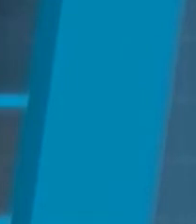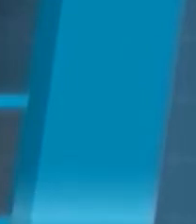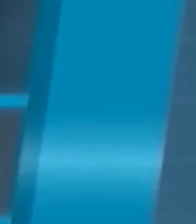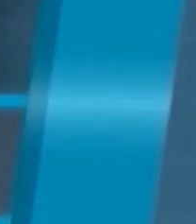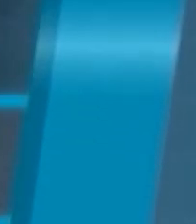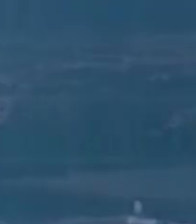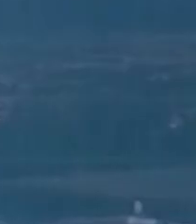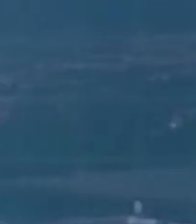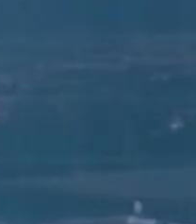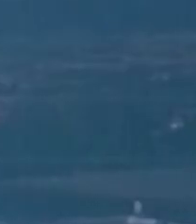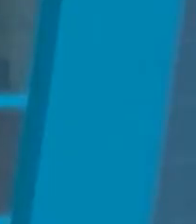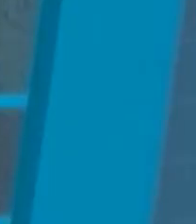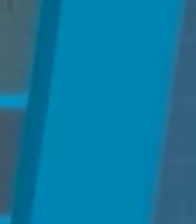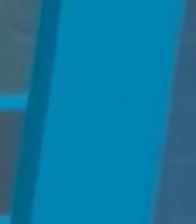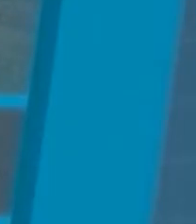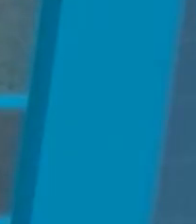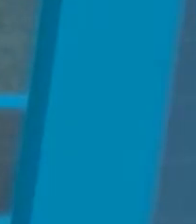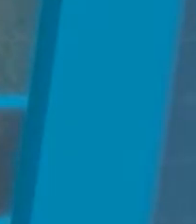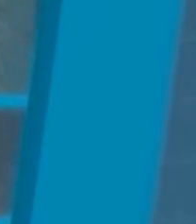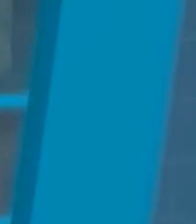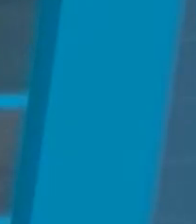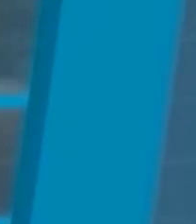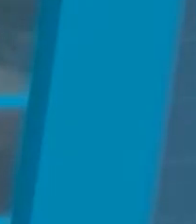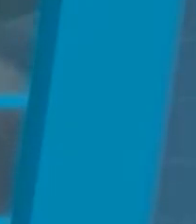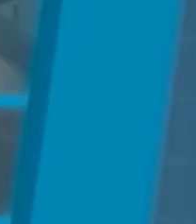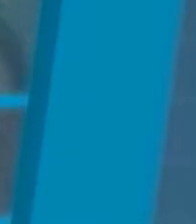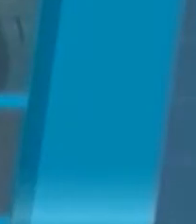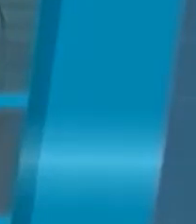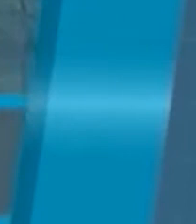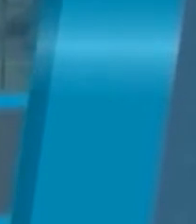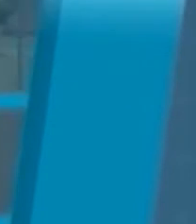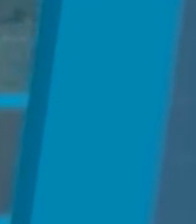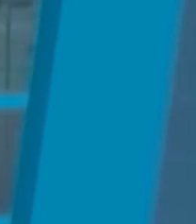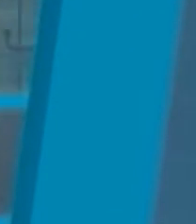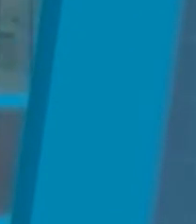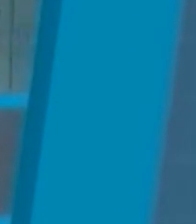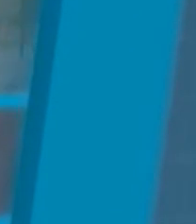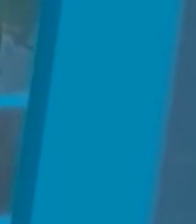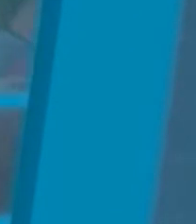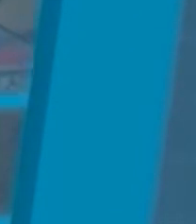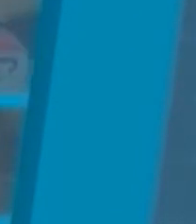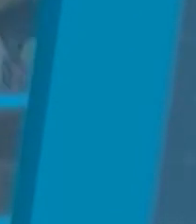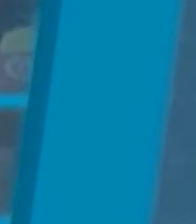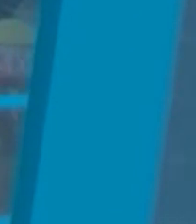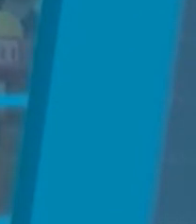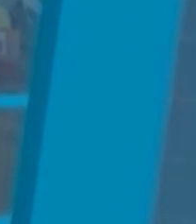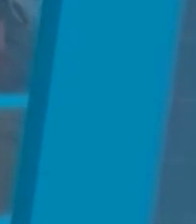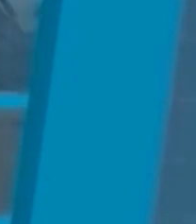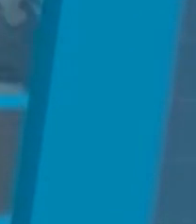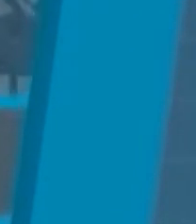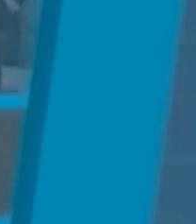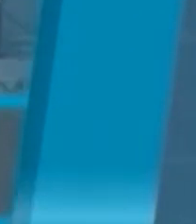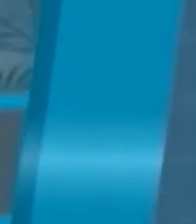Nacional Electoral En la cultura, el Parque Zoológico Benito Juárez cumple 51 años